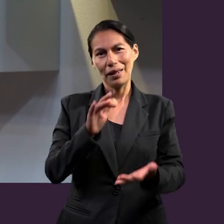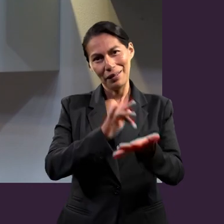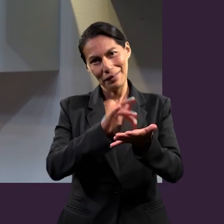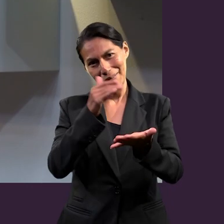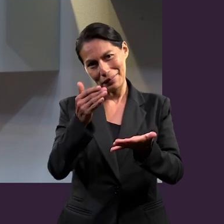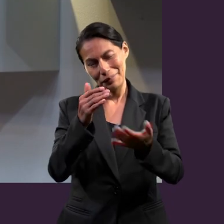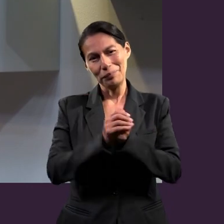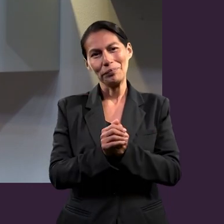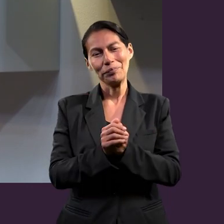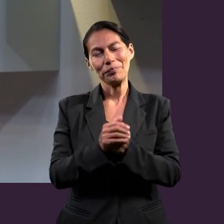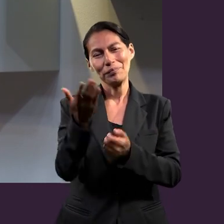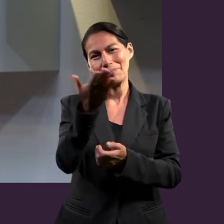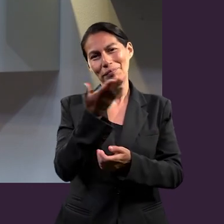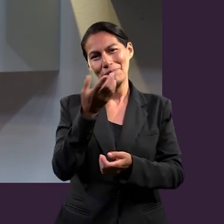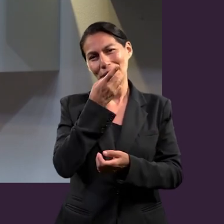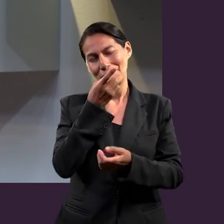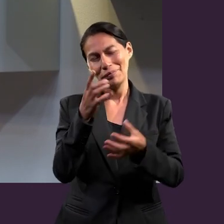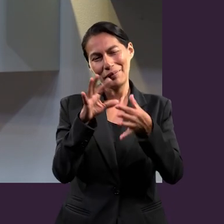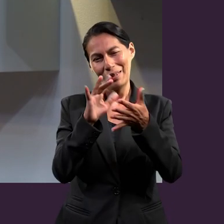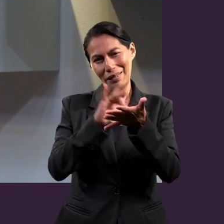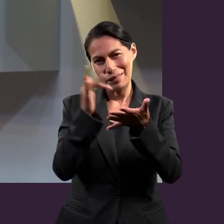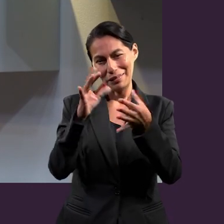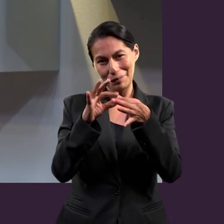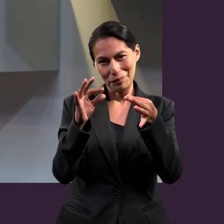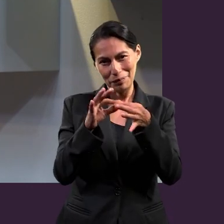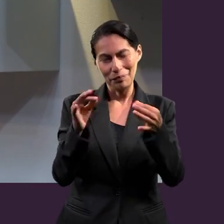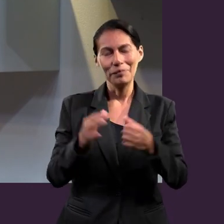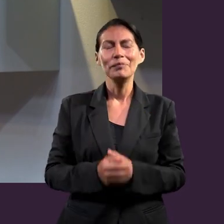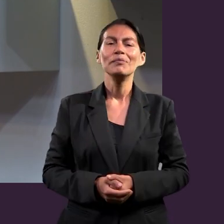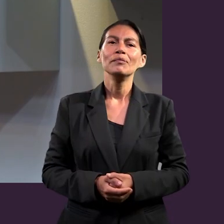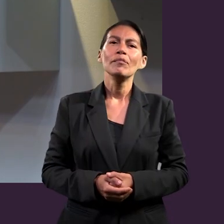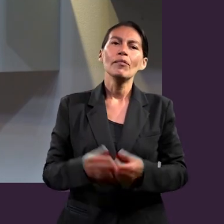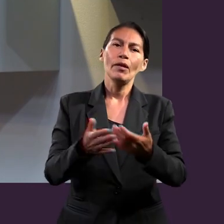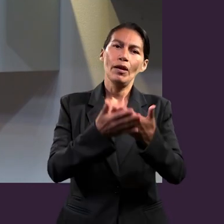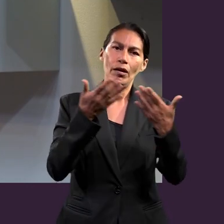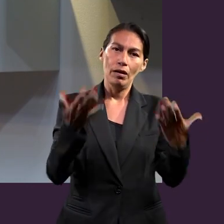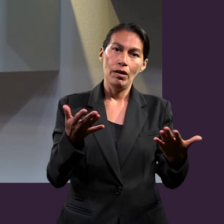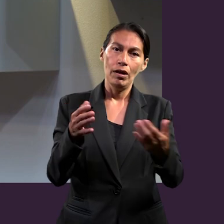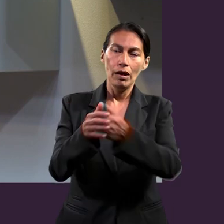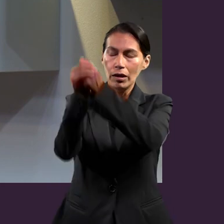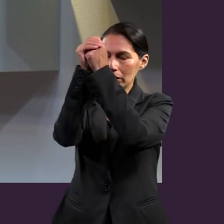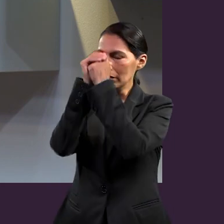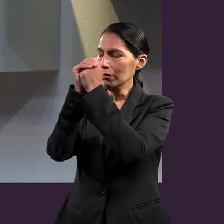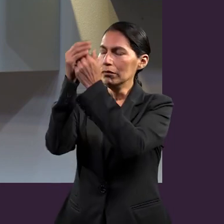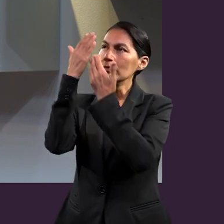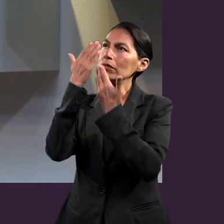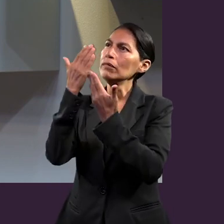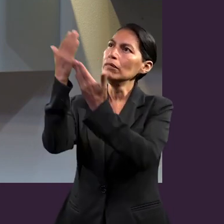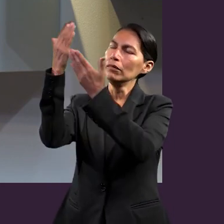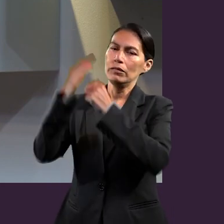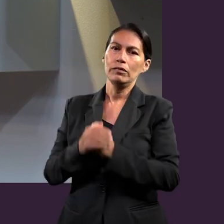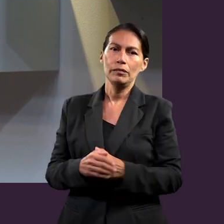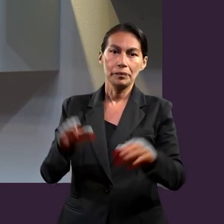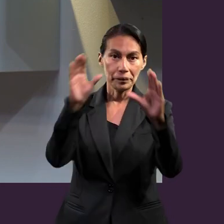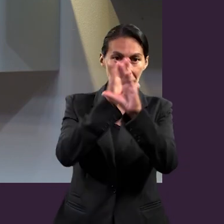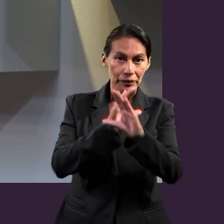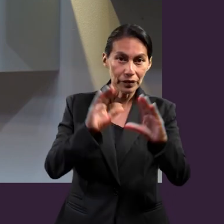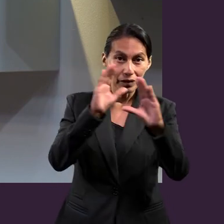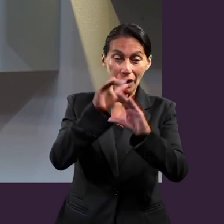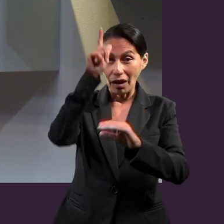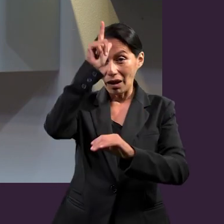Muchas gracias por tan valiosa aportación. Ahora, respecto a la adoración, en la expresión canciones